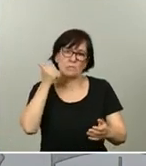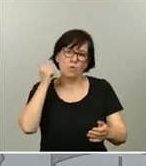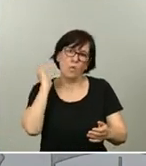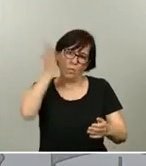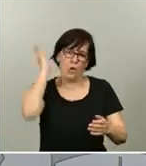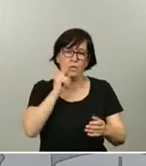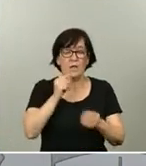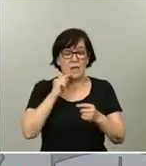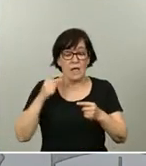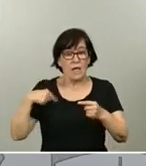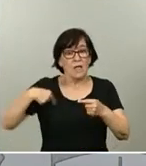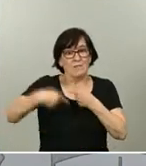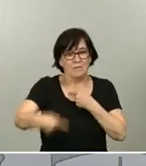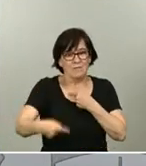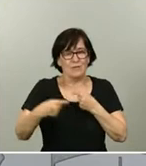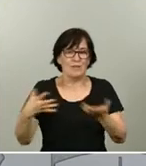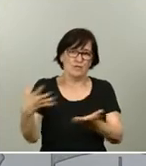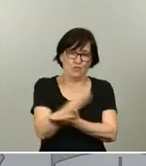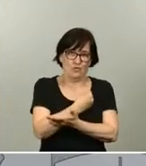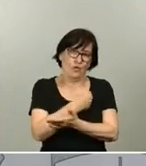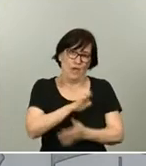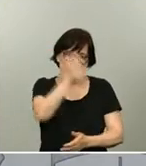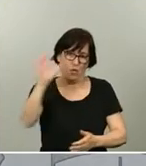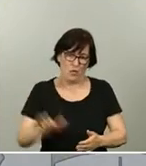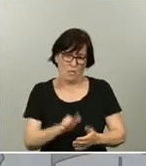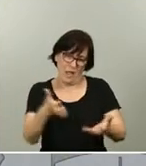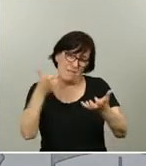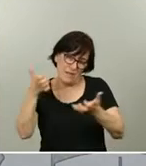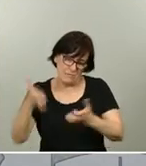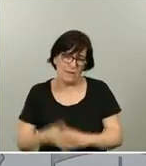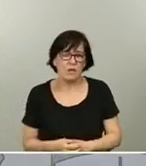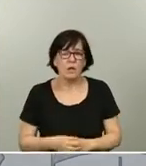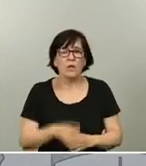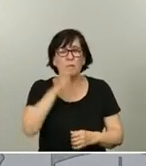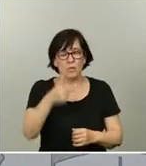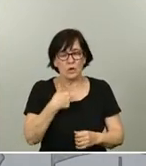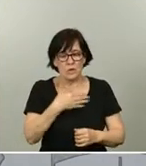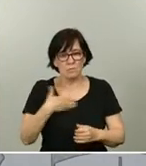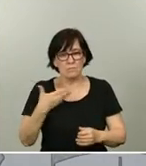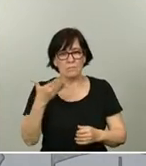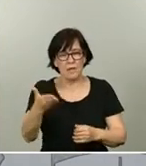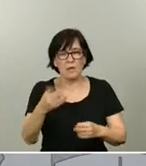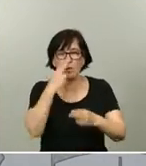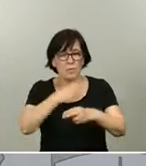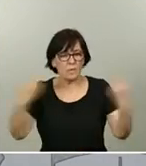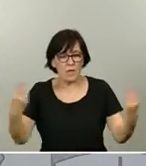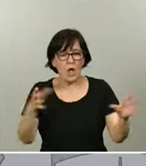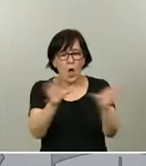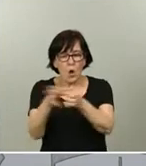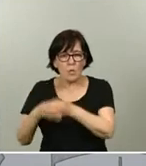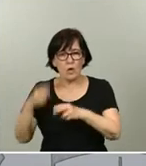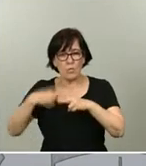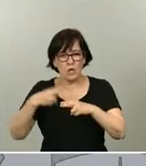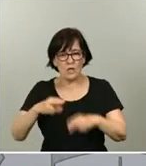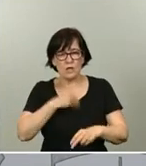beneficio del conjunto de Europa. Por eso, me gustaría pedir públicamente a todos los partidos españoles que apoyen